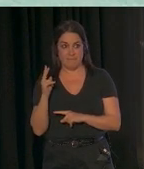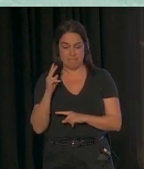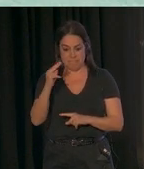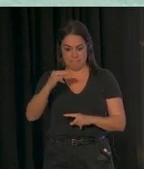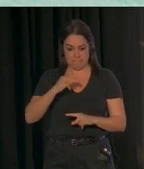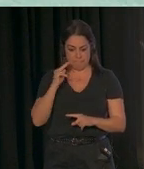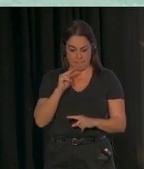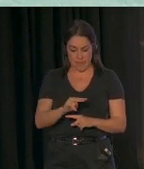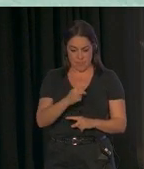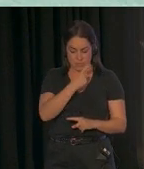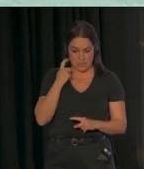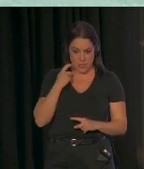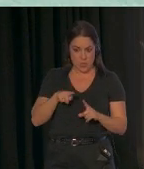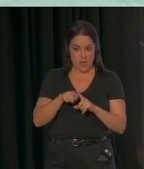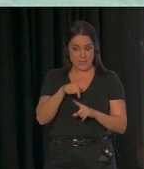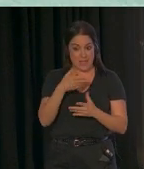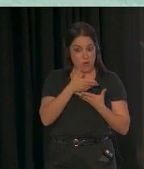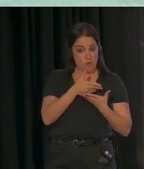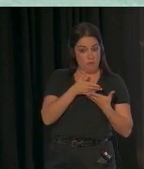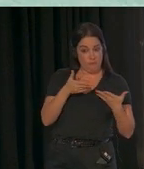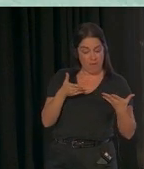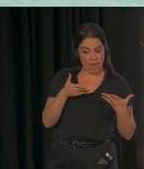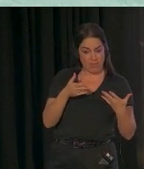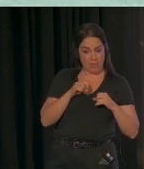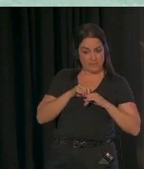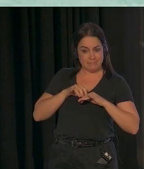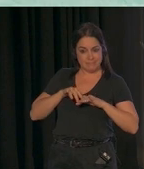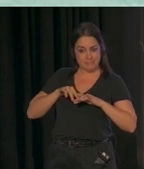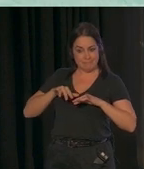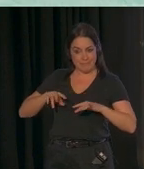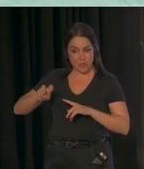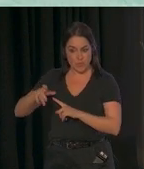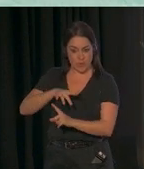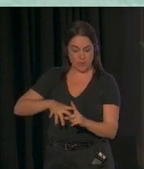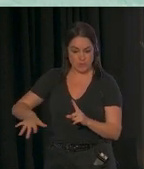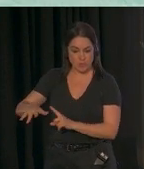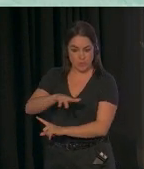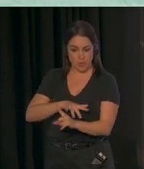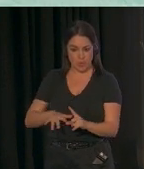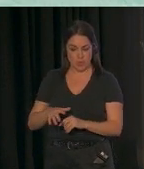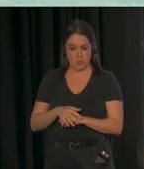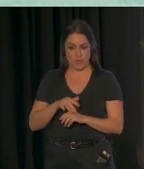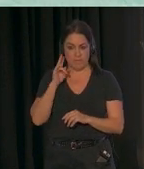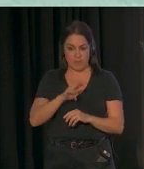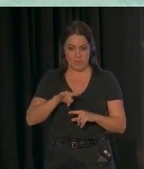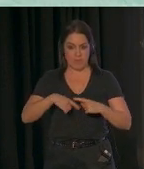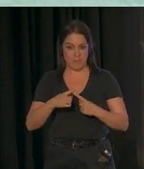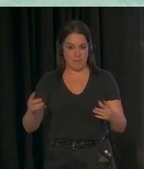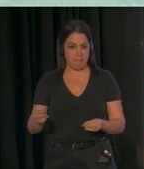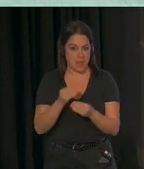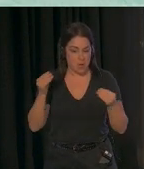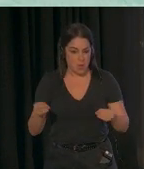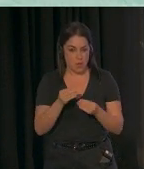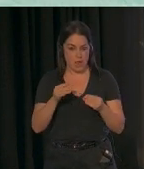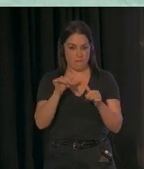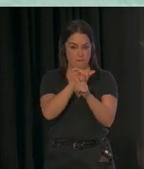se traslada a otros entornos. Vemos que las familias mejoran en su forma de